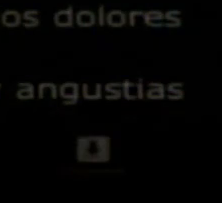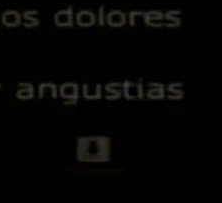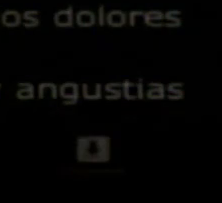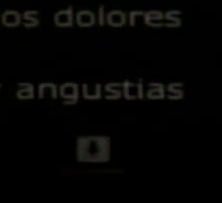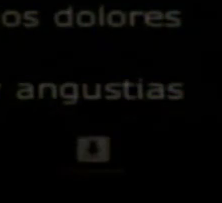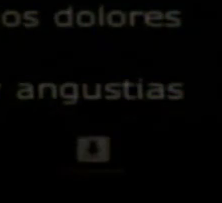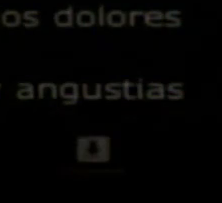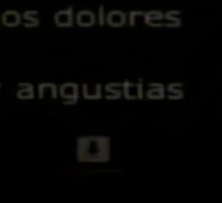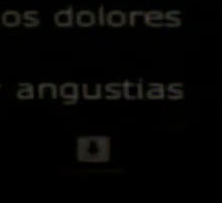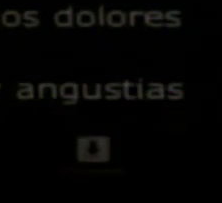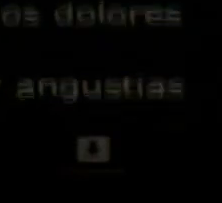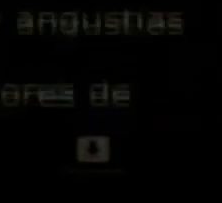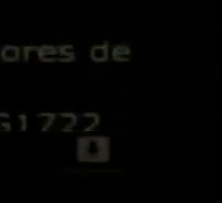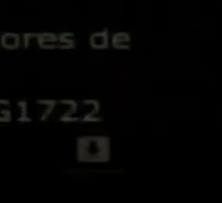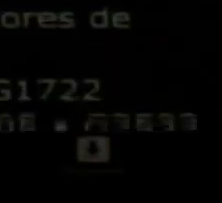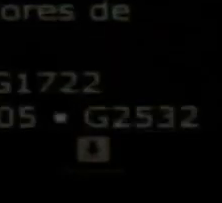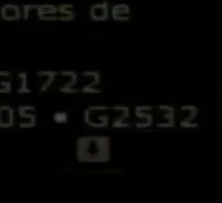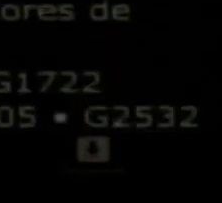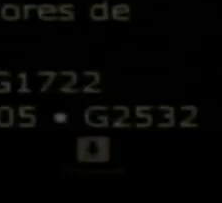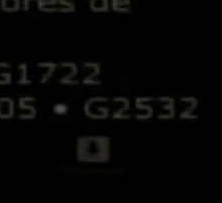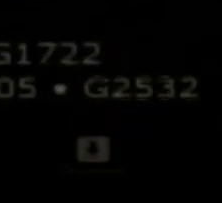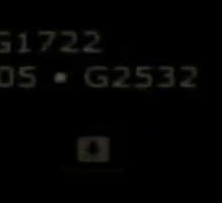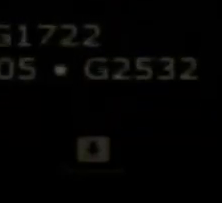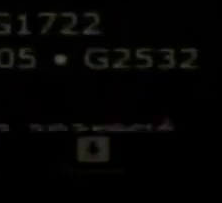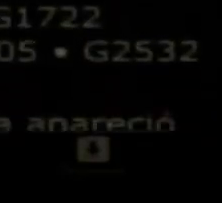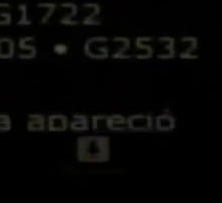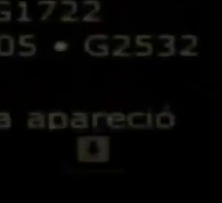chequear Nuevo testamento De él